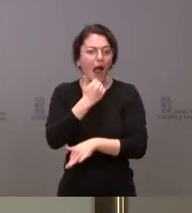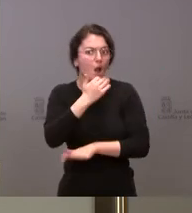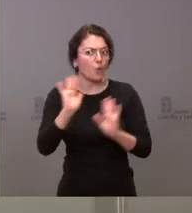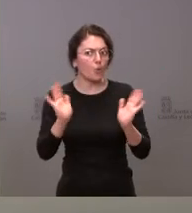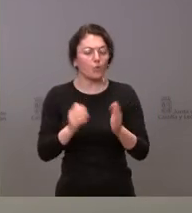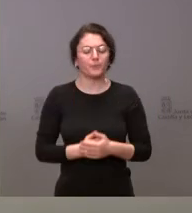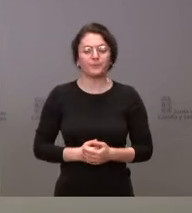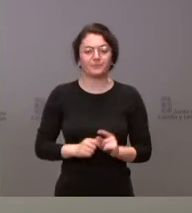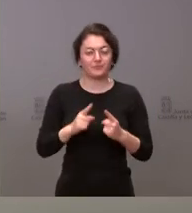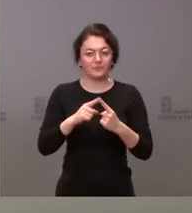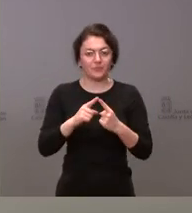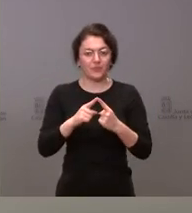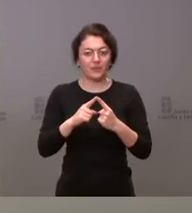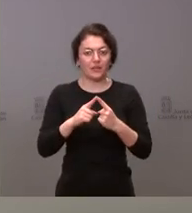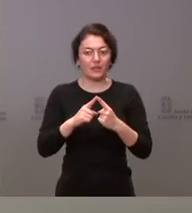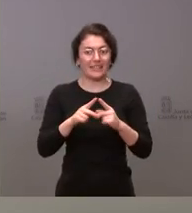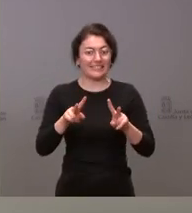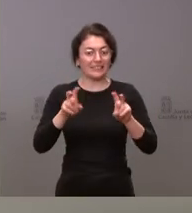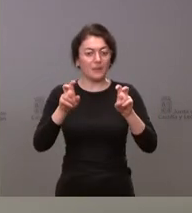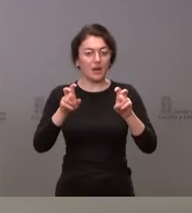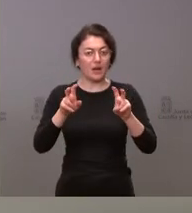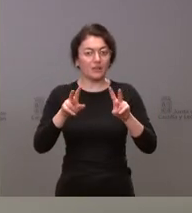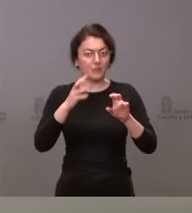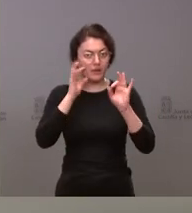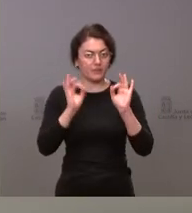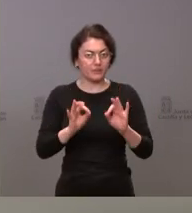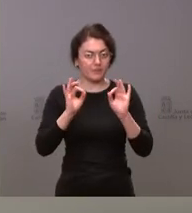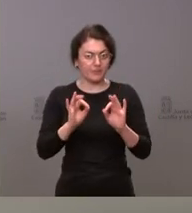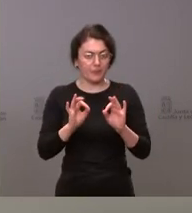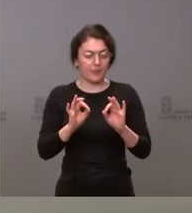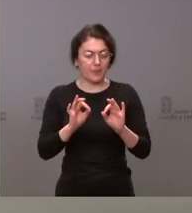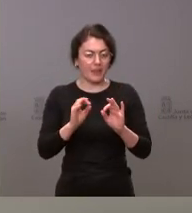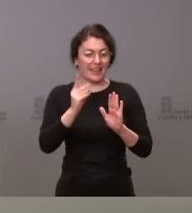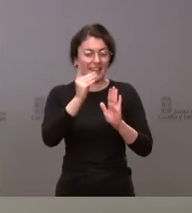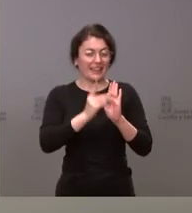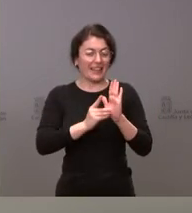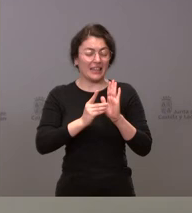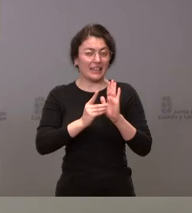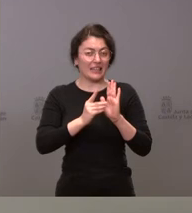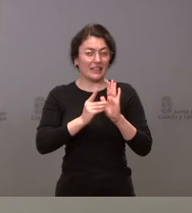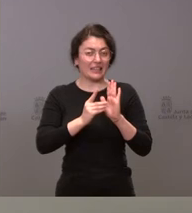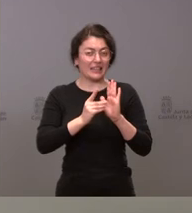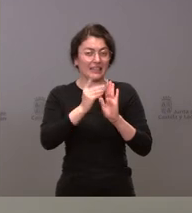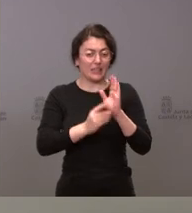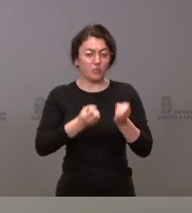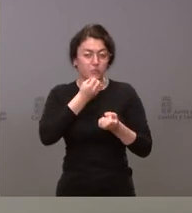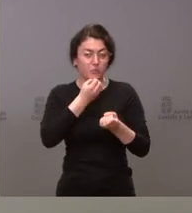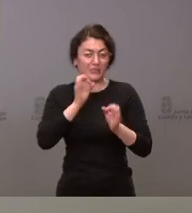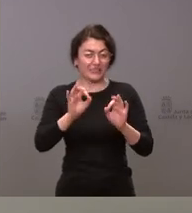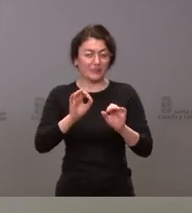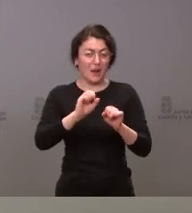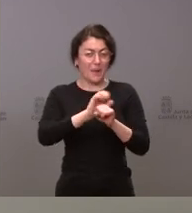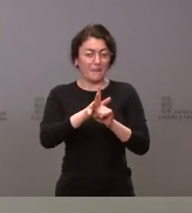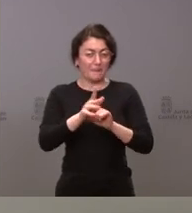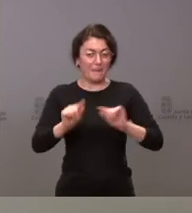Sobre el primero de los temas, efectivamente, los datos de la pandemia tienen que ser objeto de un